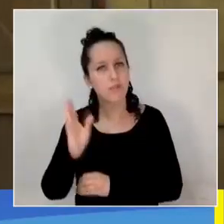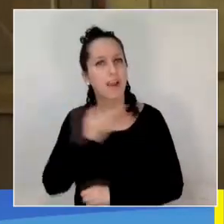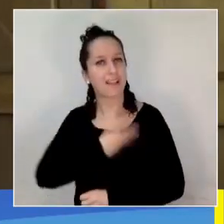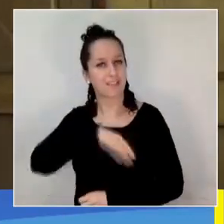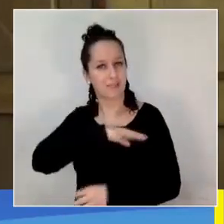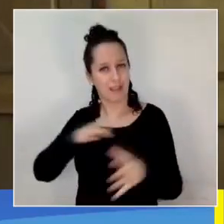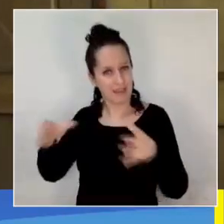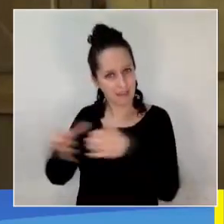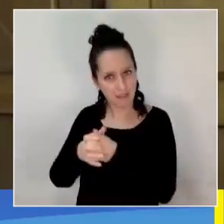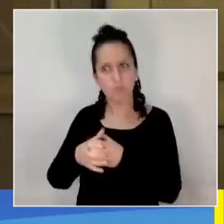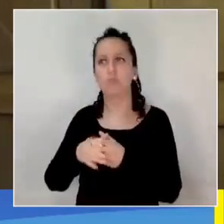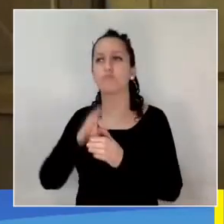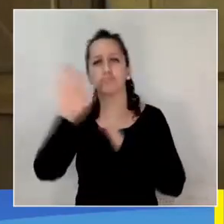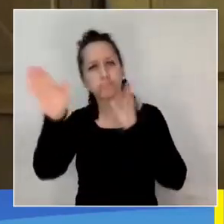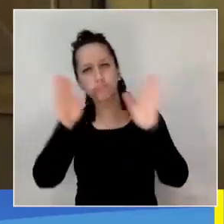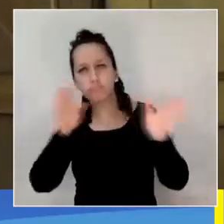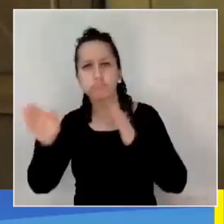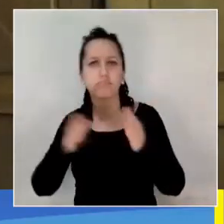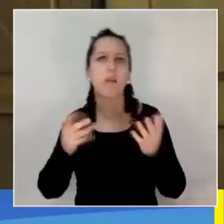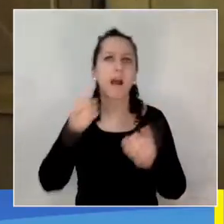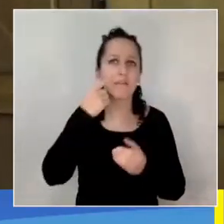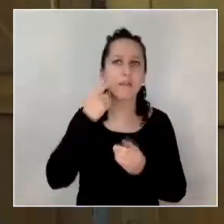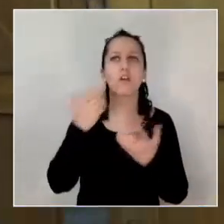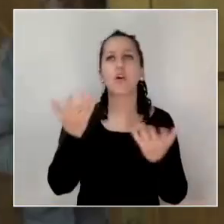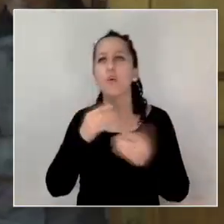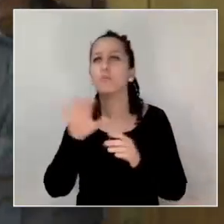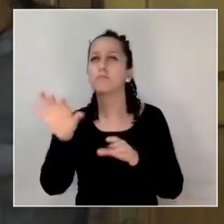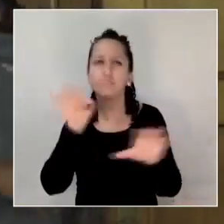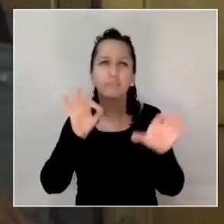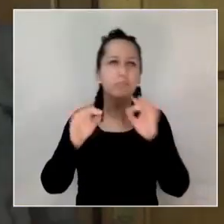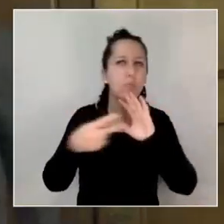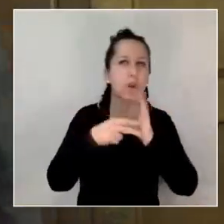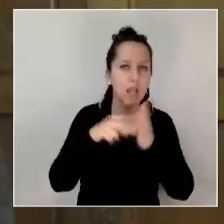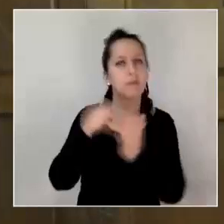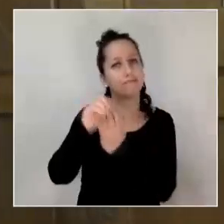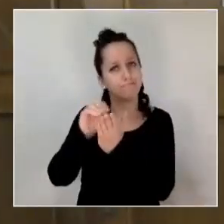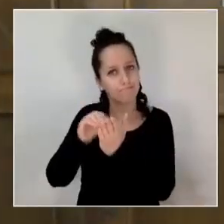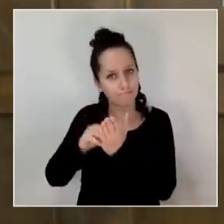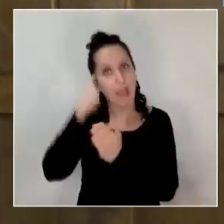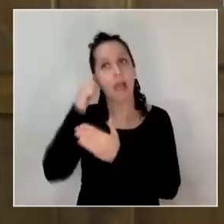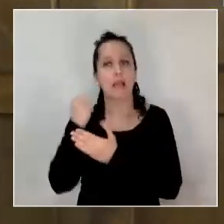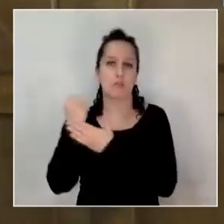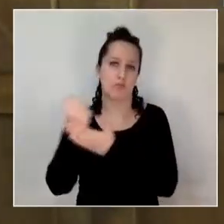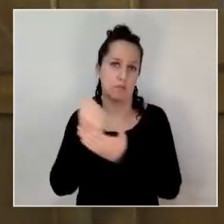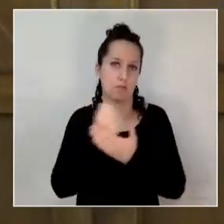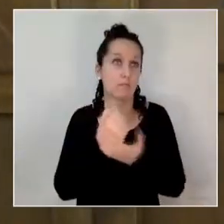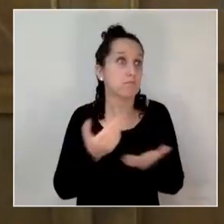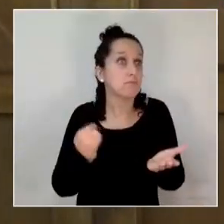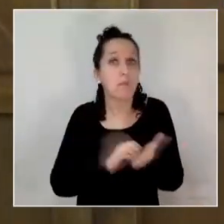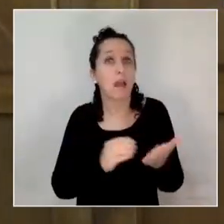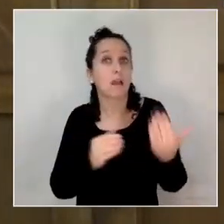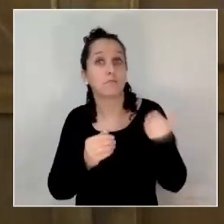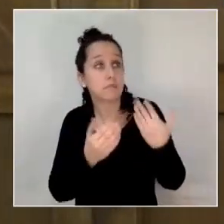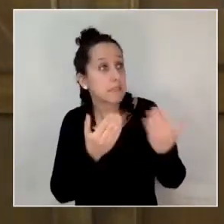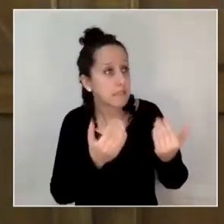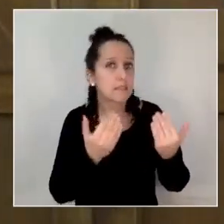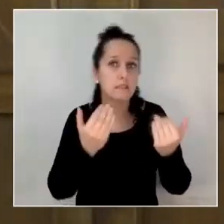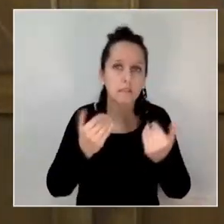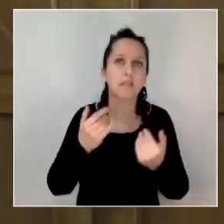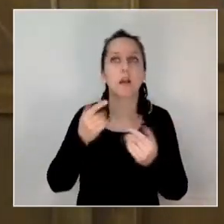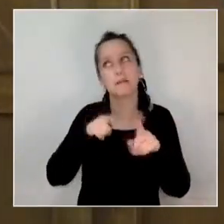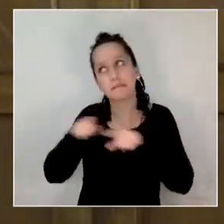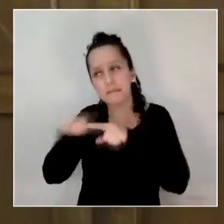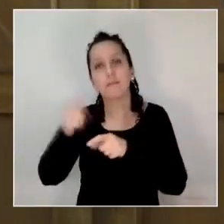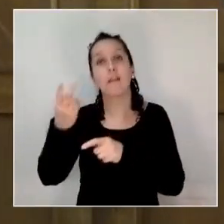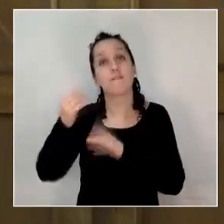Social, hay equipos desplegados en la Comuna para efectuar el levantamiento, y obviamente si hay mayor necesidad, estamos disponibles para poder obtener mayores presupuestos para